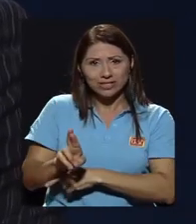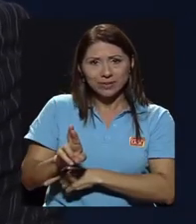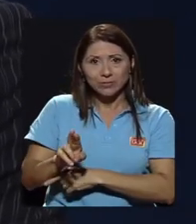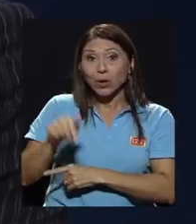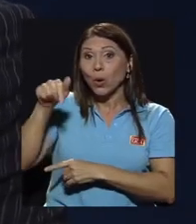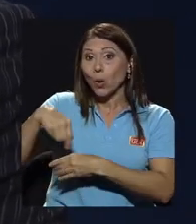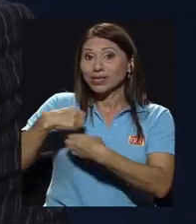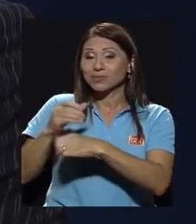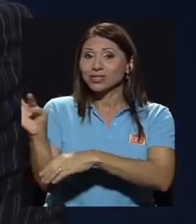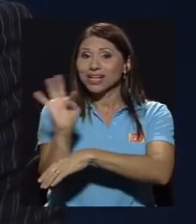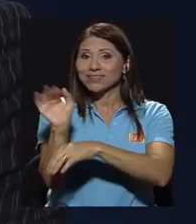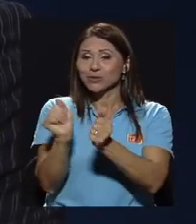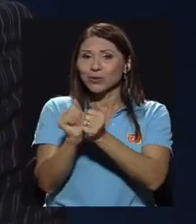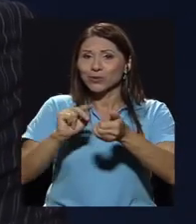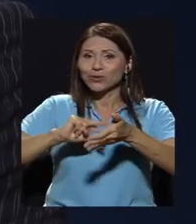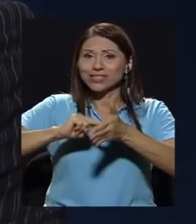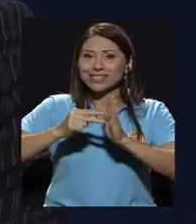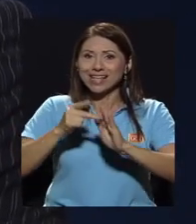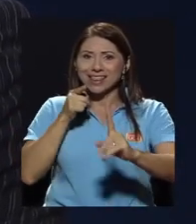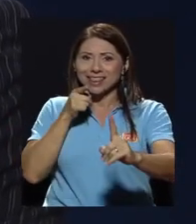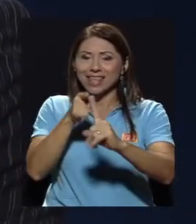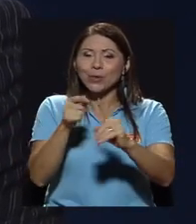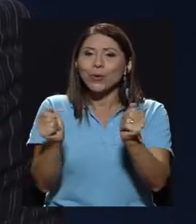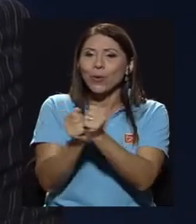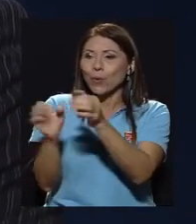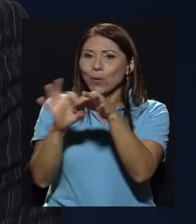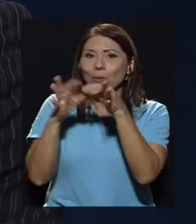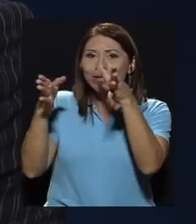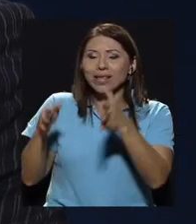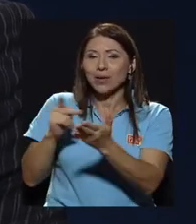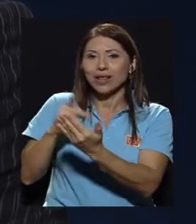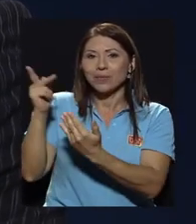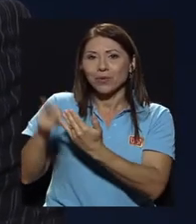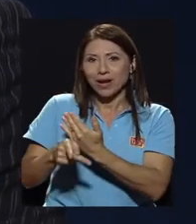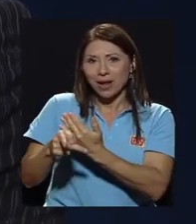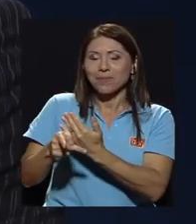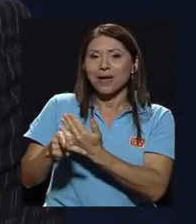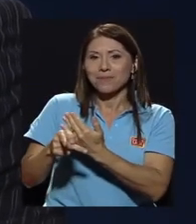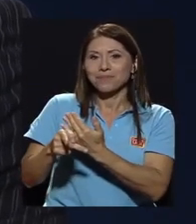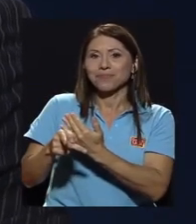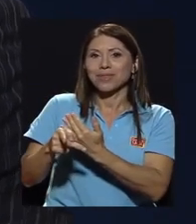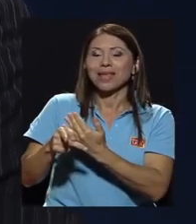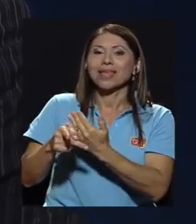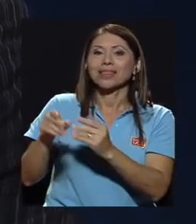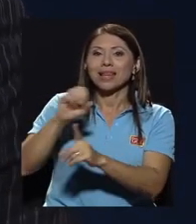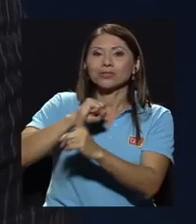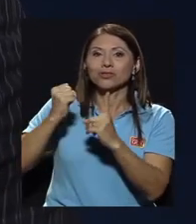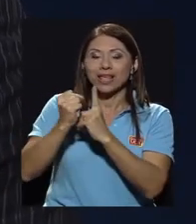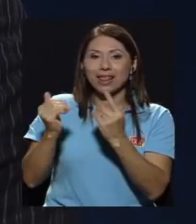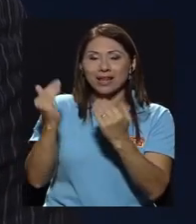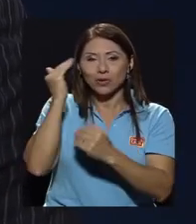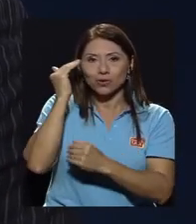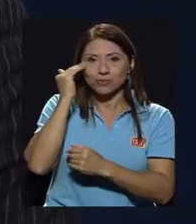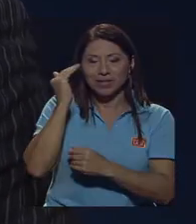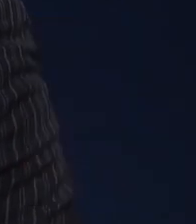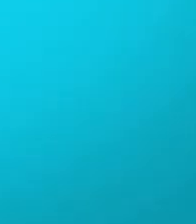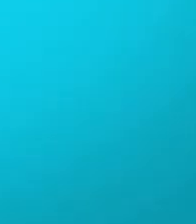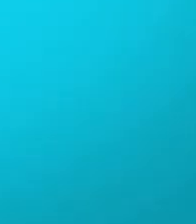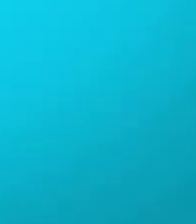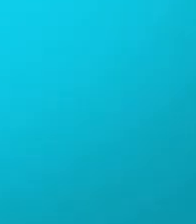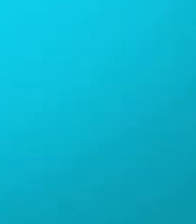hoy hicimos televisión con sentido con la coordinadora del programa en este caso específico de la sociedad del conocimiento